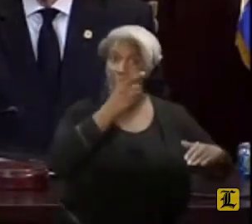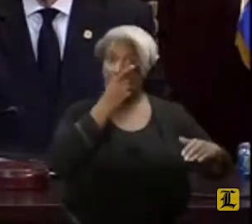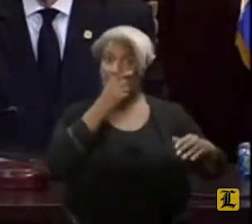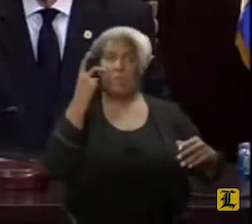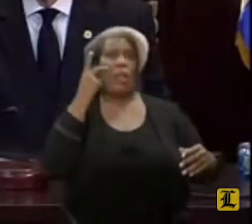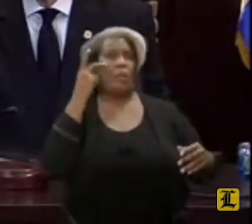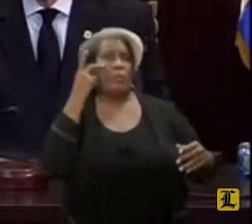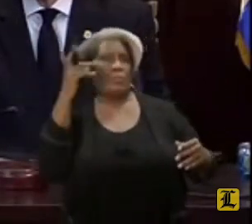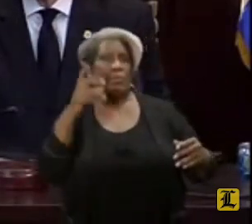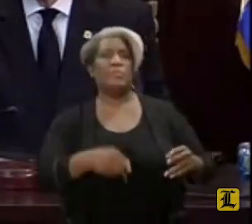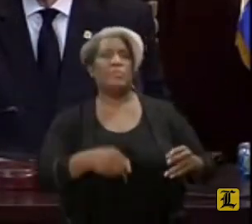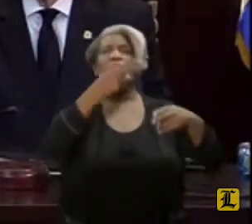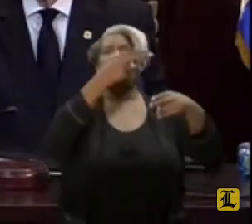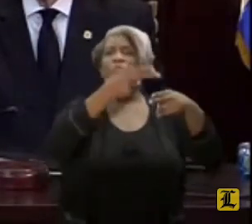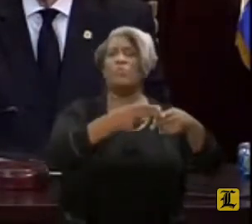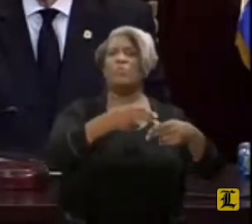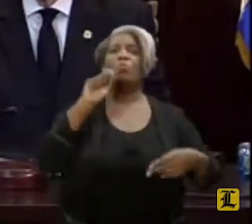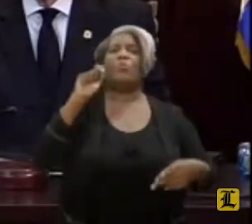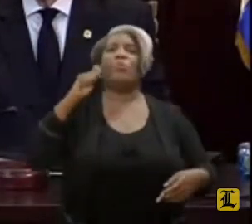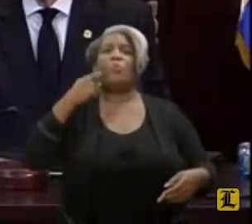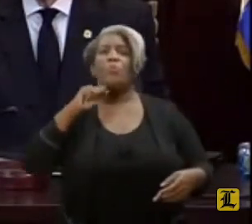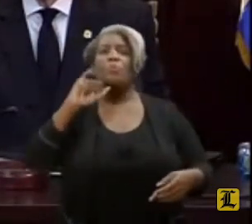el pollo índex.